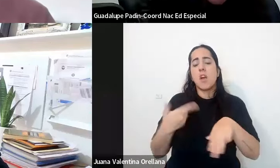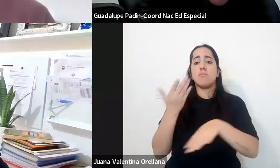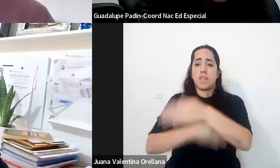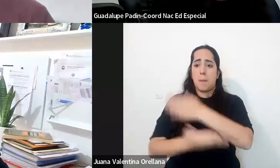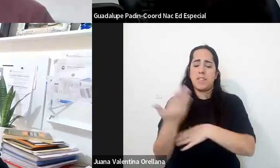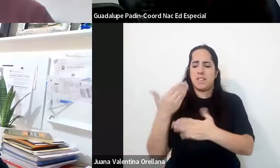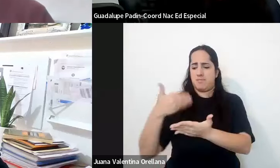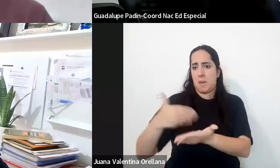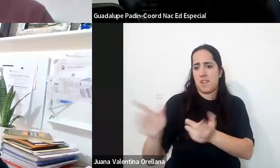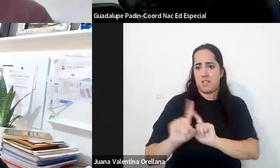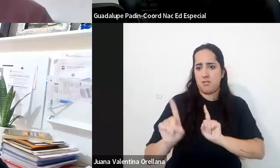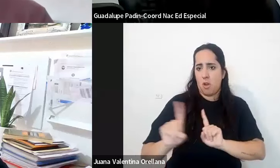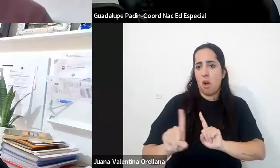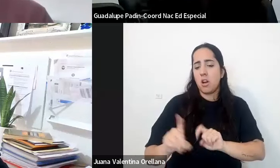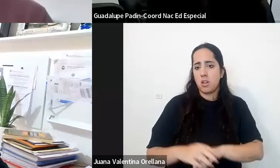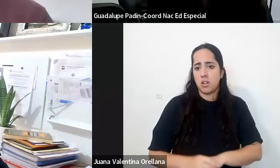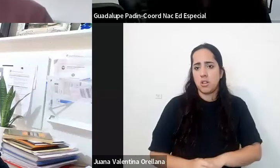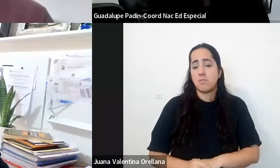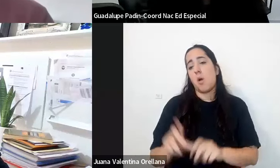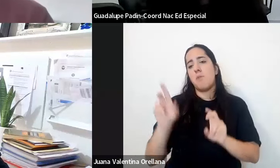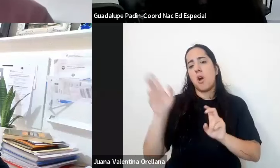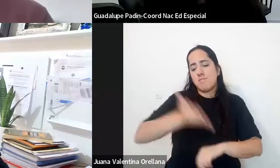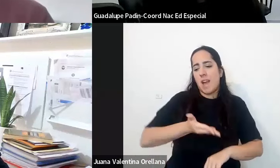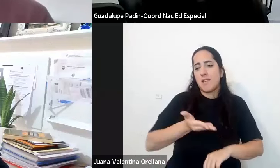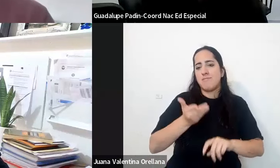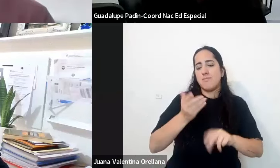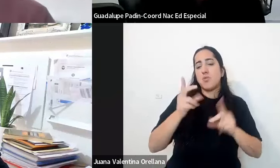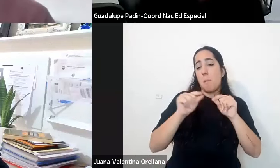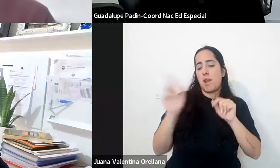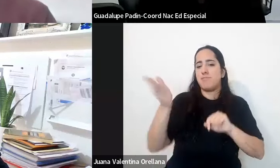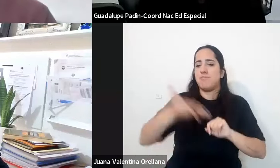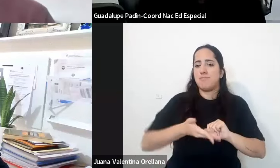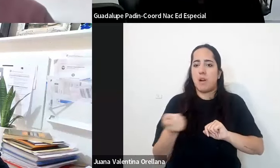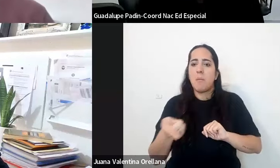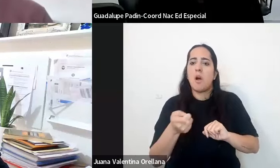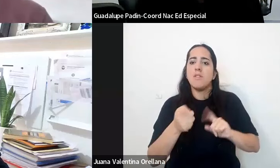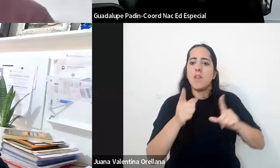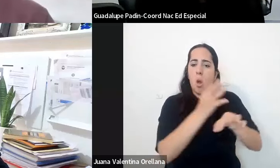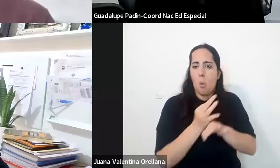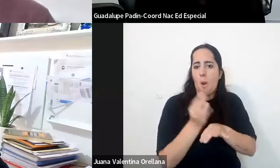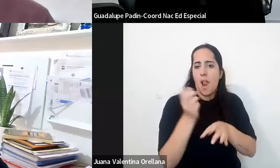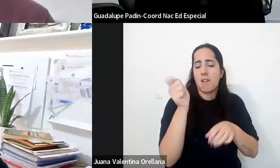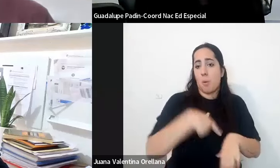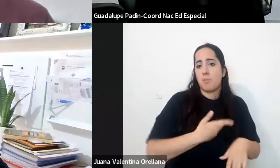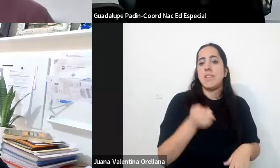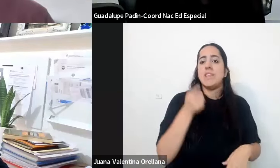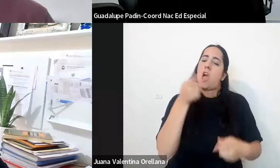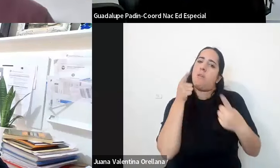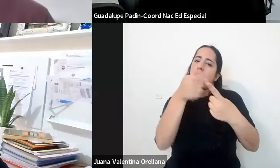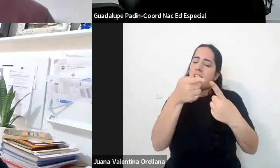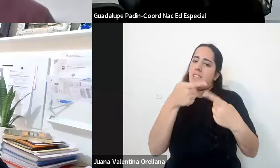más allá de que el número estadístico aumente en escuelas comunes creo que en ese desafío están